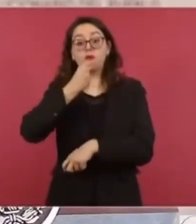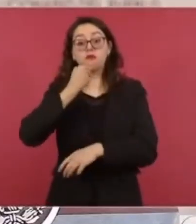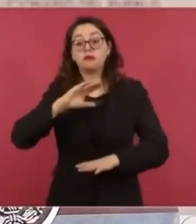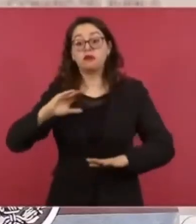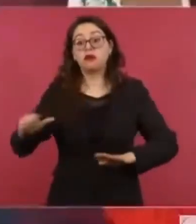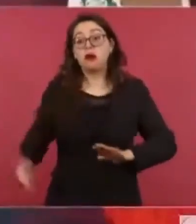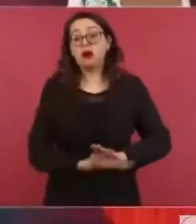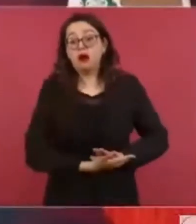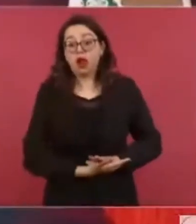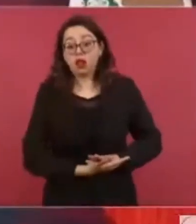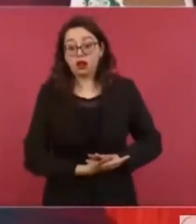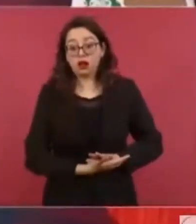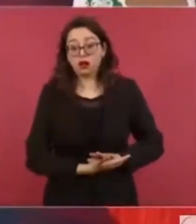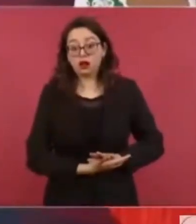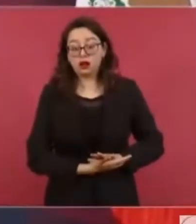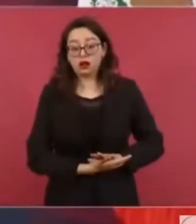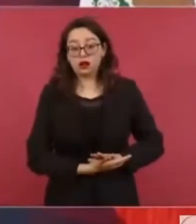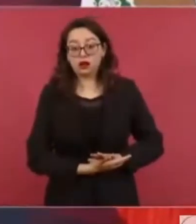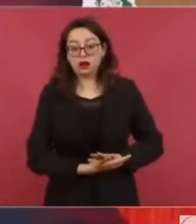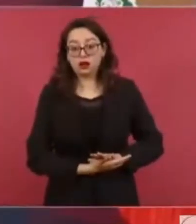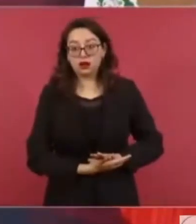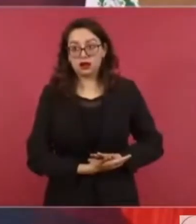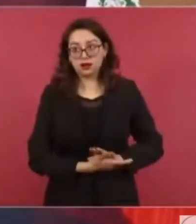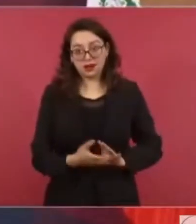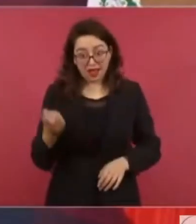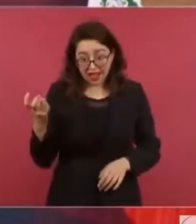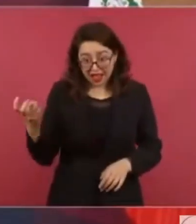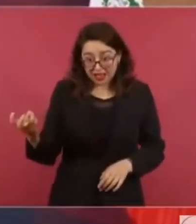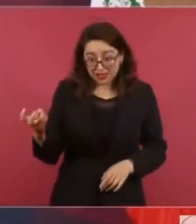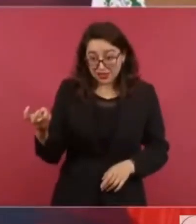de agarrar el expediente y guardarlo.